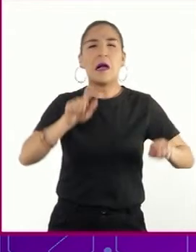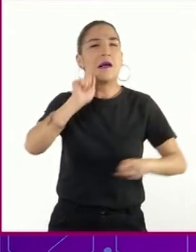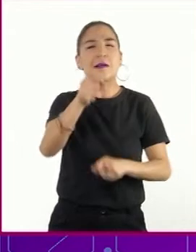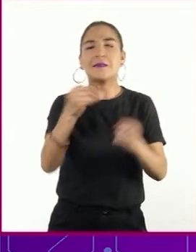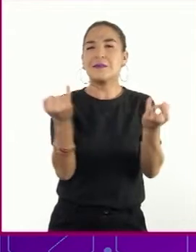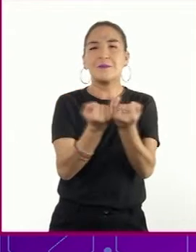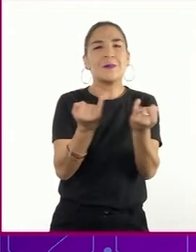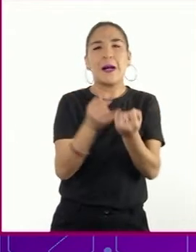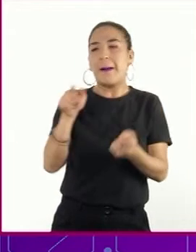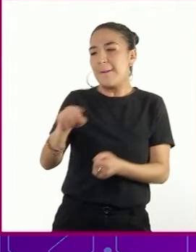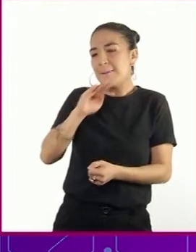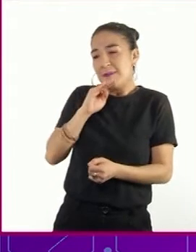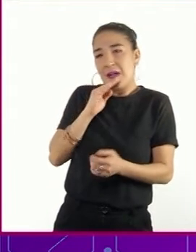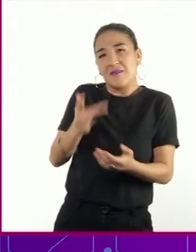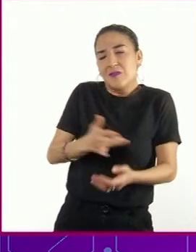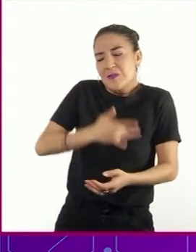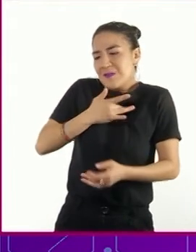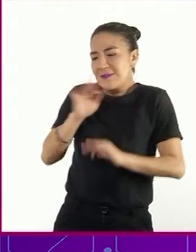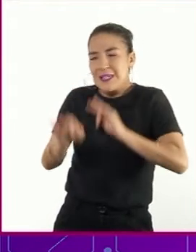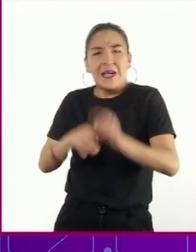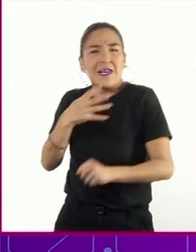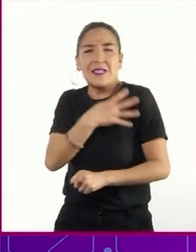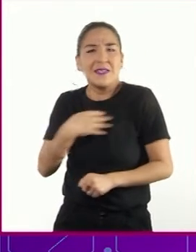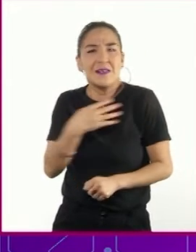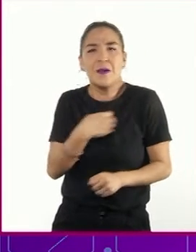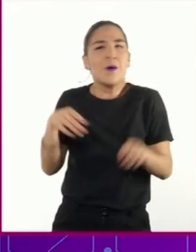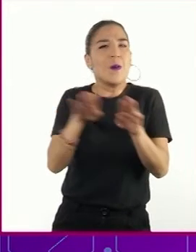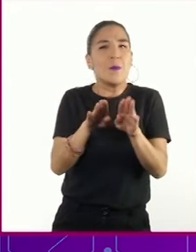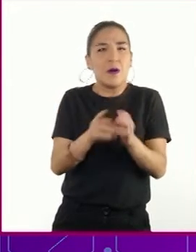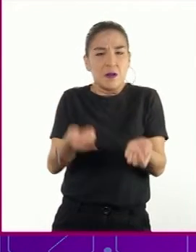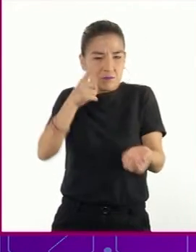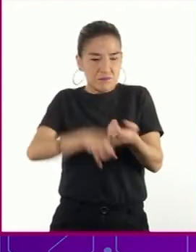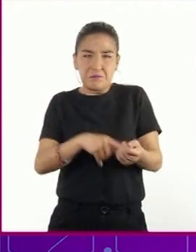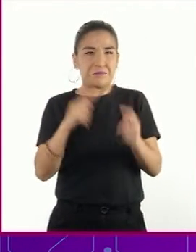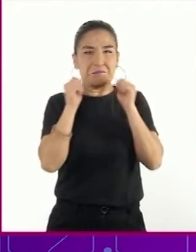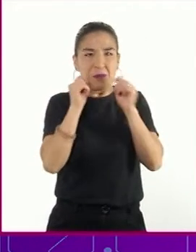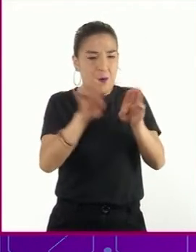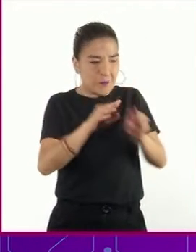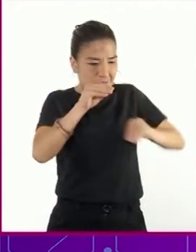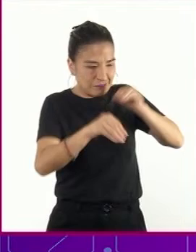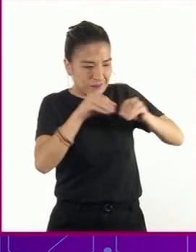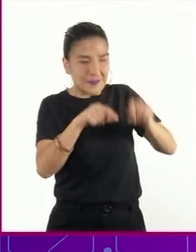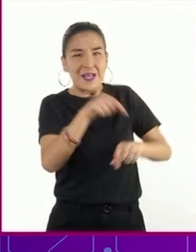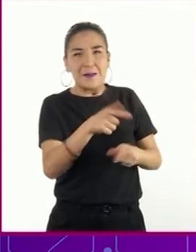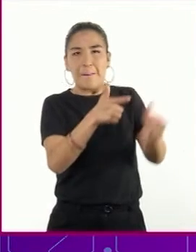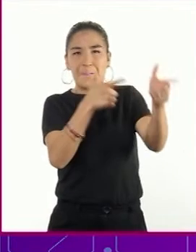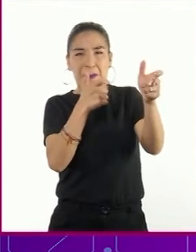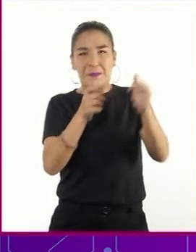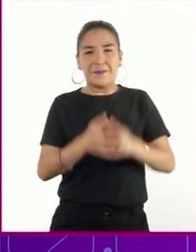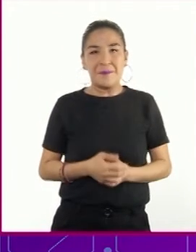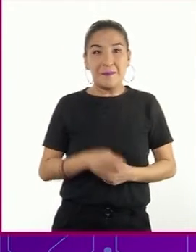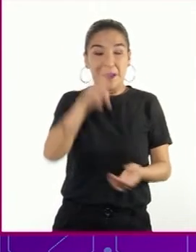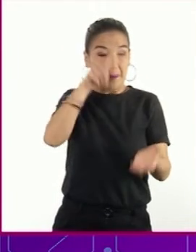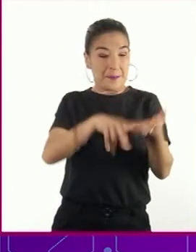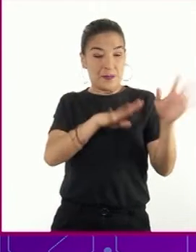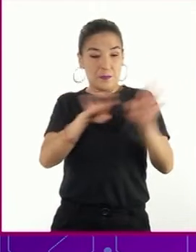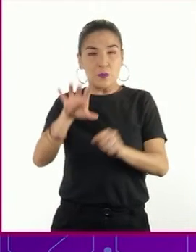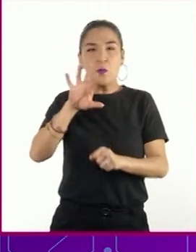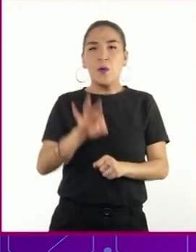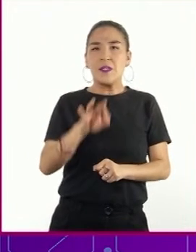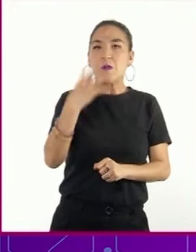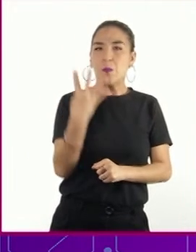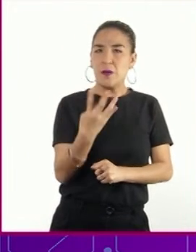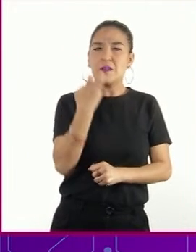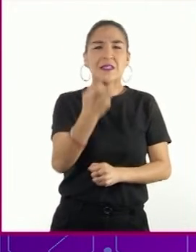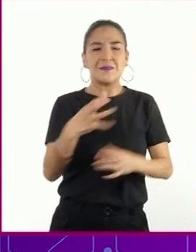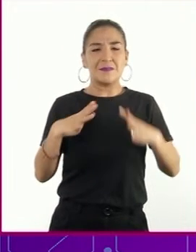madre realizaría por sus hijos, aunque se tratara de construir un fusil. En 1944, surgió